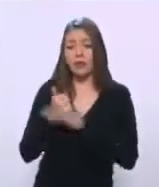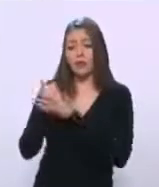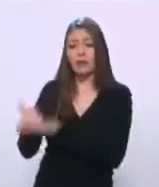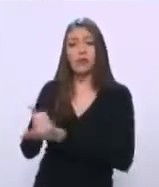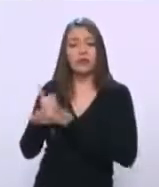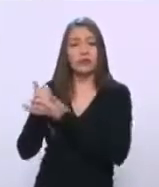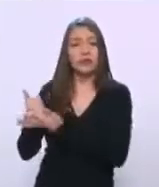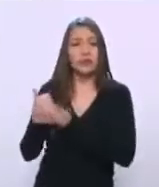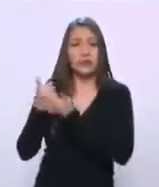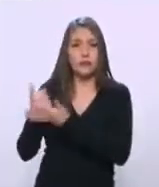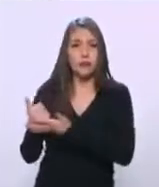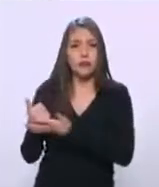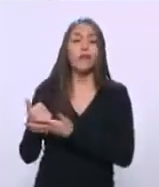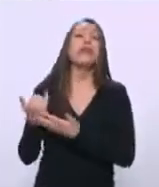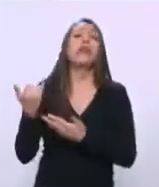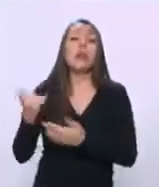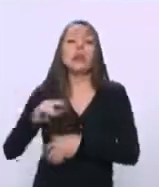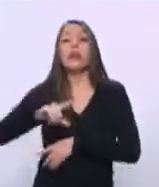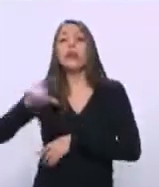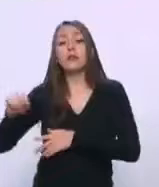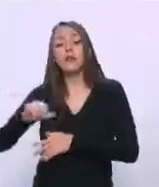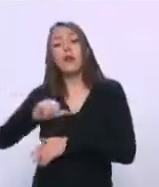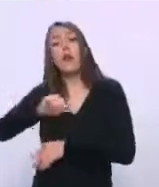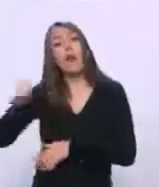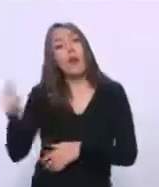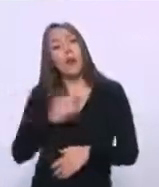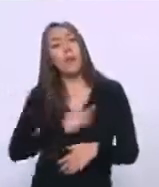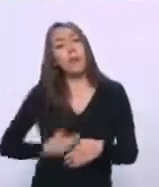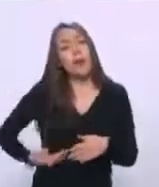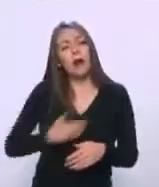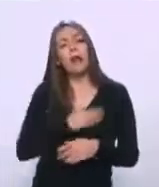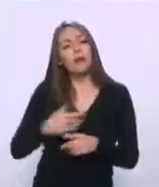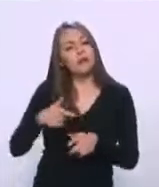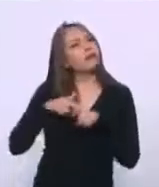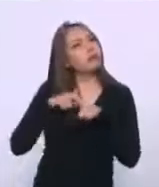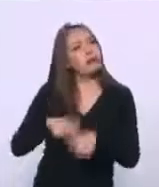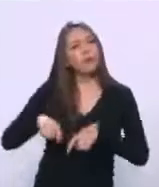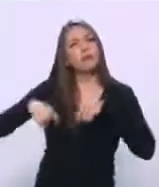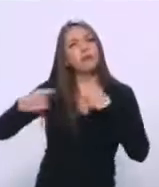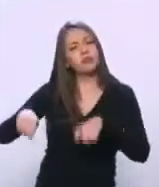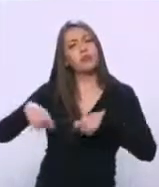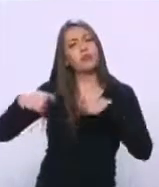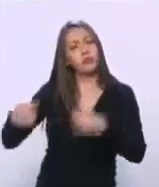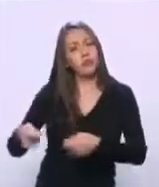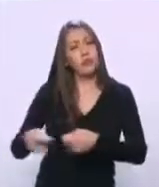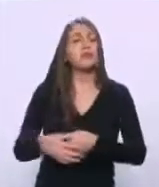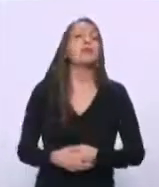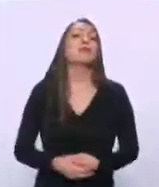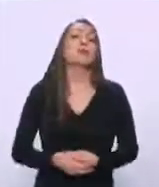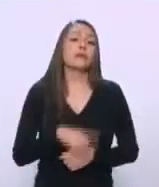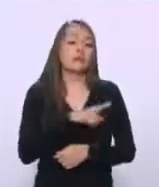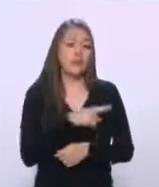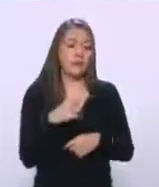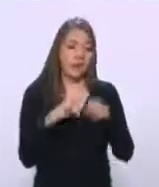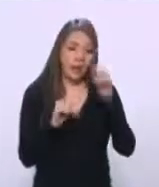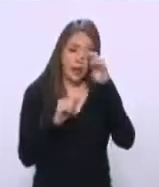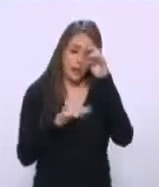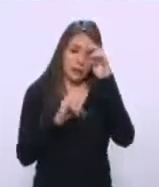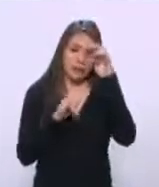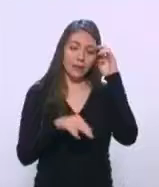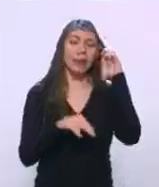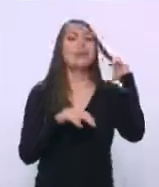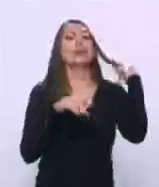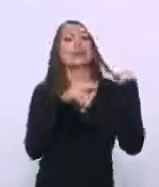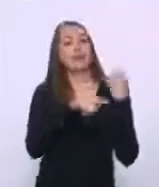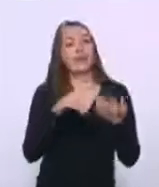con los gobiernos posteriores. Cuando termina el gobierno de Salinas, Aguilar Camín, en una entrevista, en una de estas